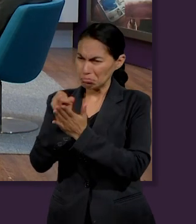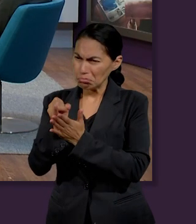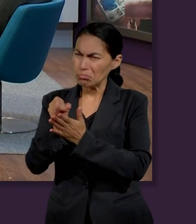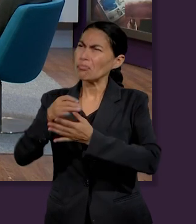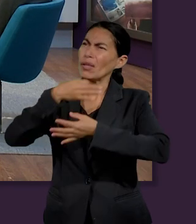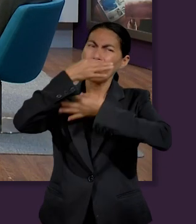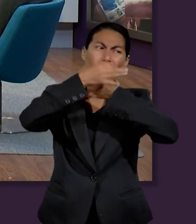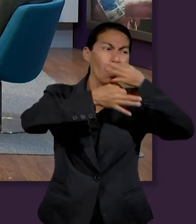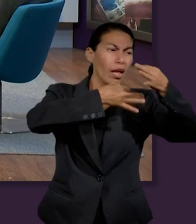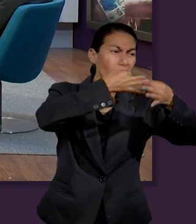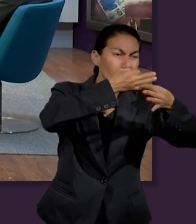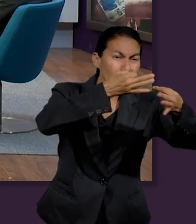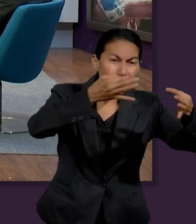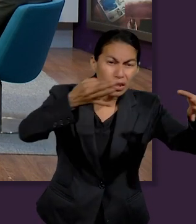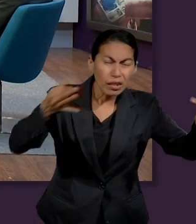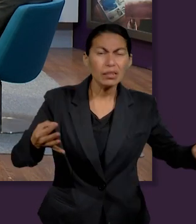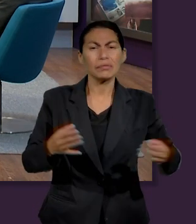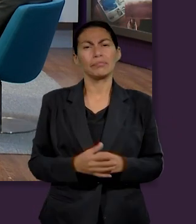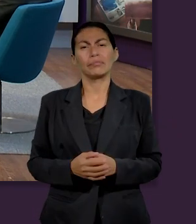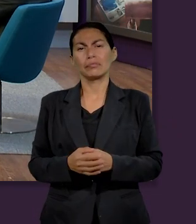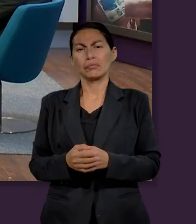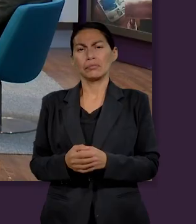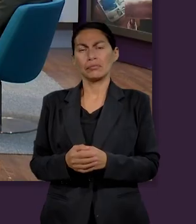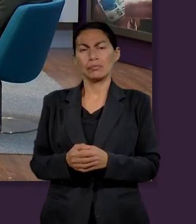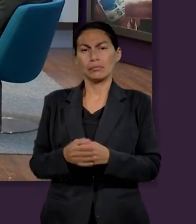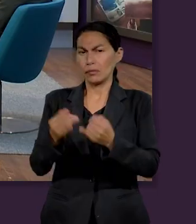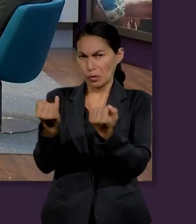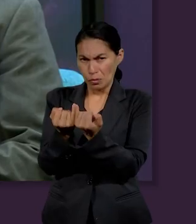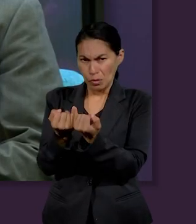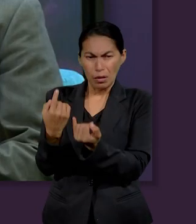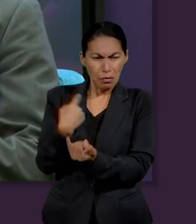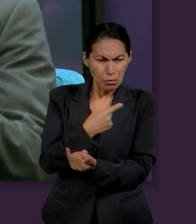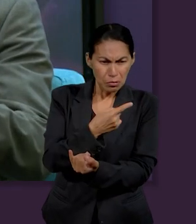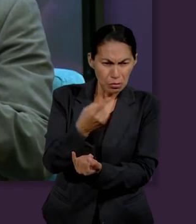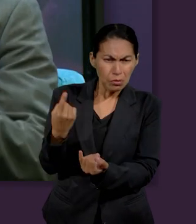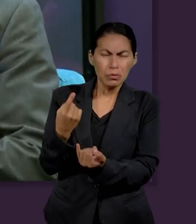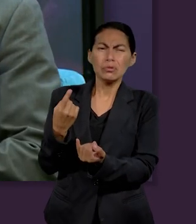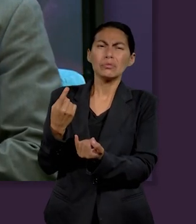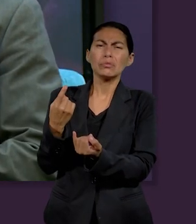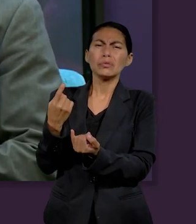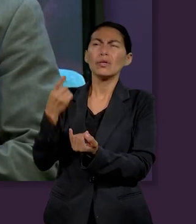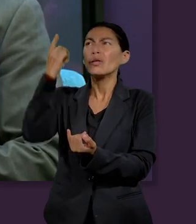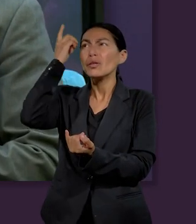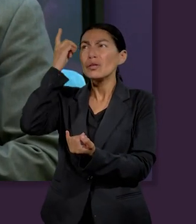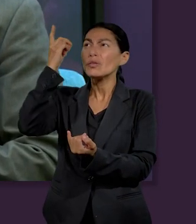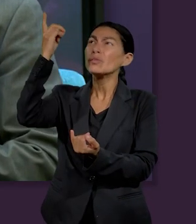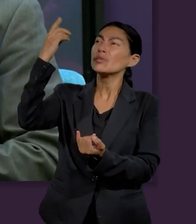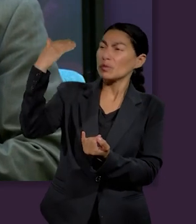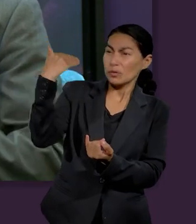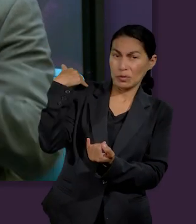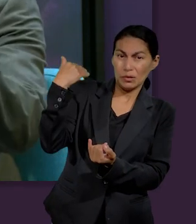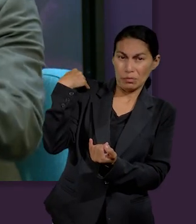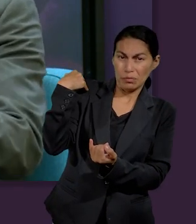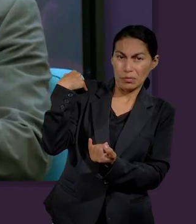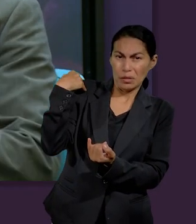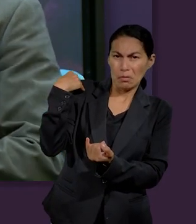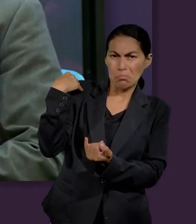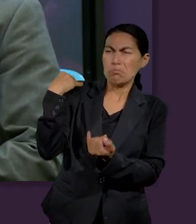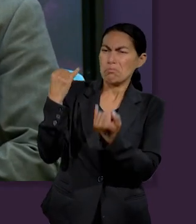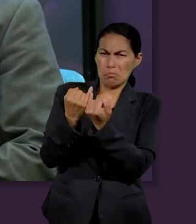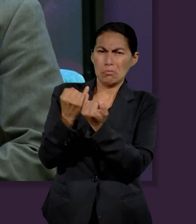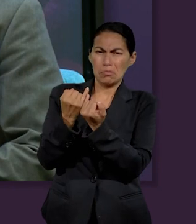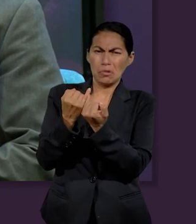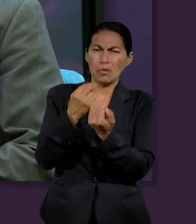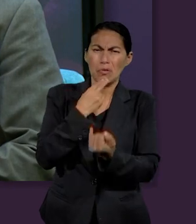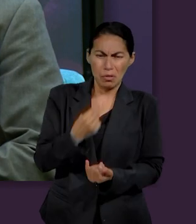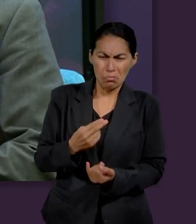él eligió predicar, de igual nosotros podemos responder al llamado